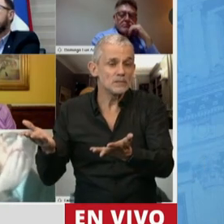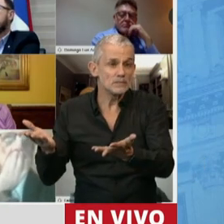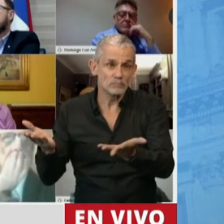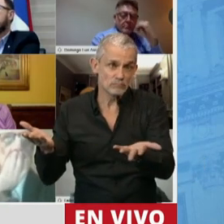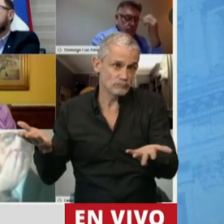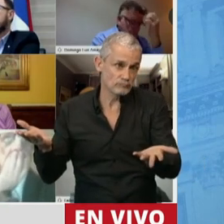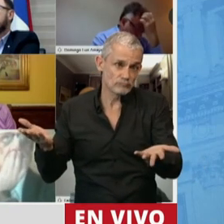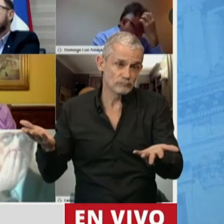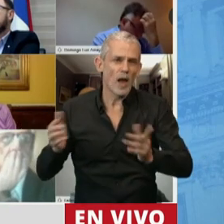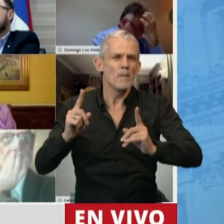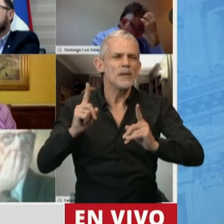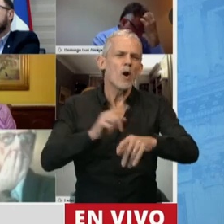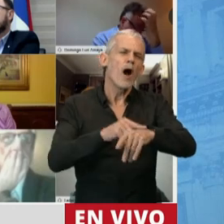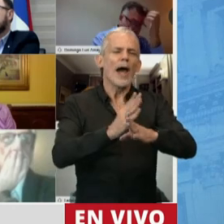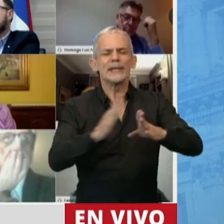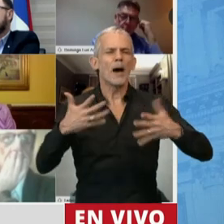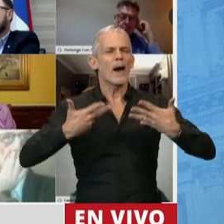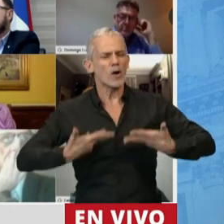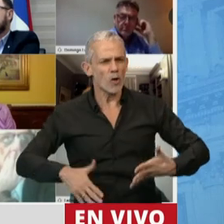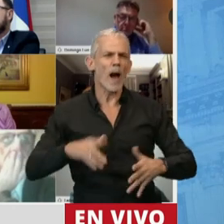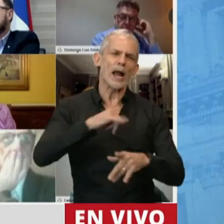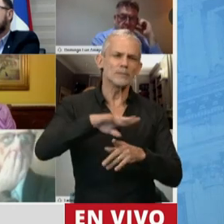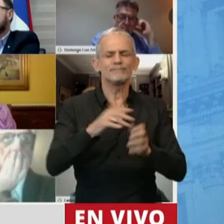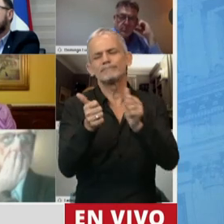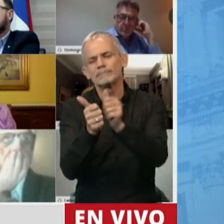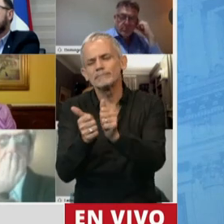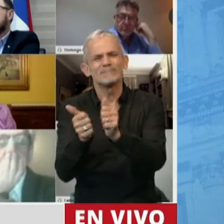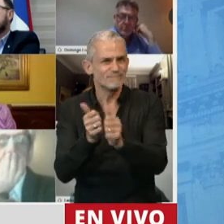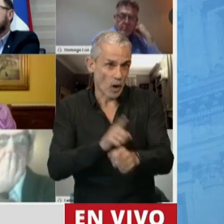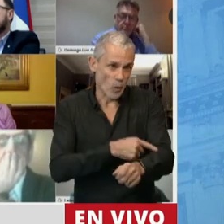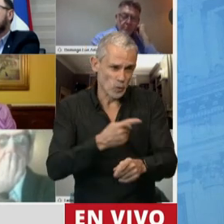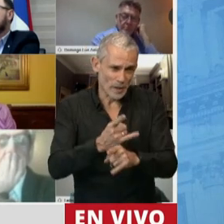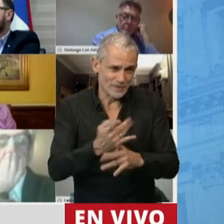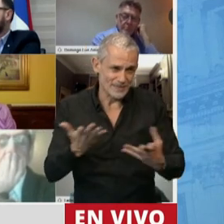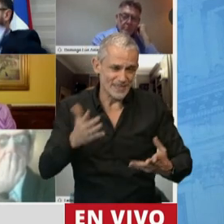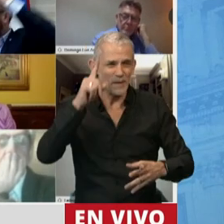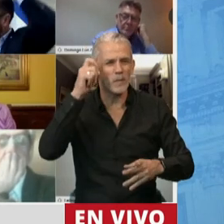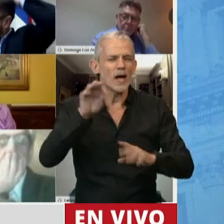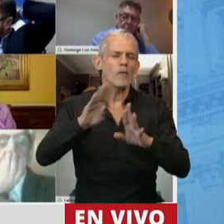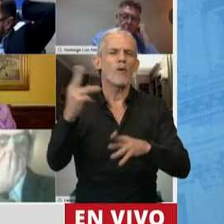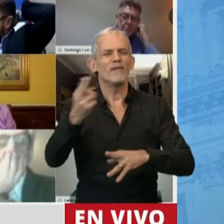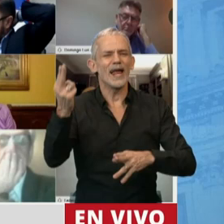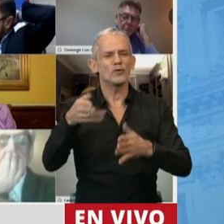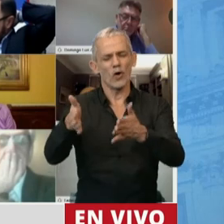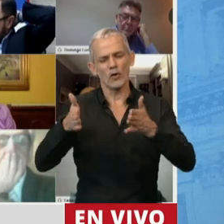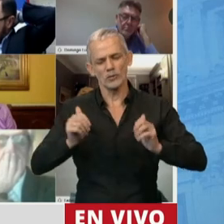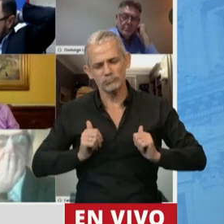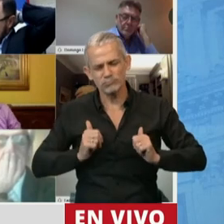no atravesamos aquellas etapas normales que muchas veces estamos acostumbrados de un velatorio,